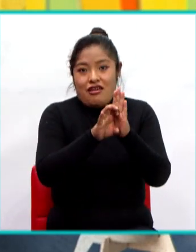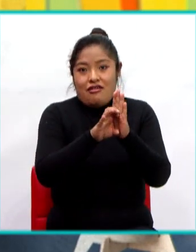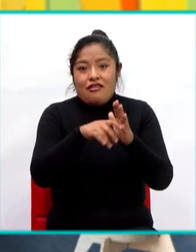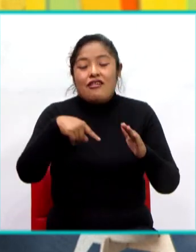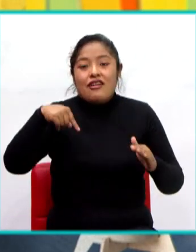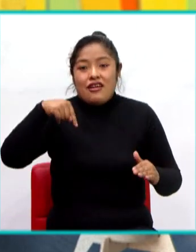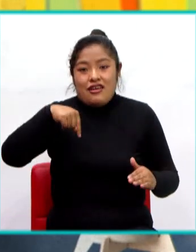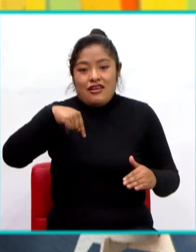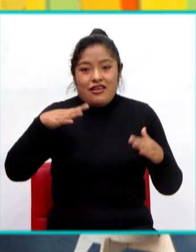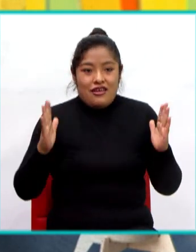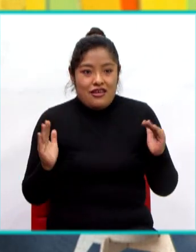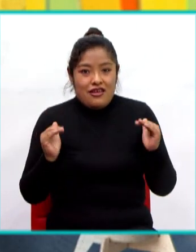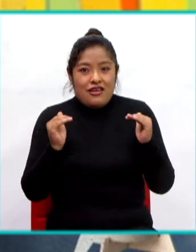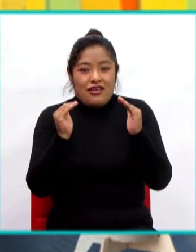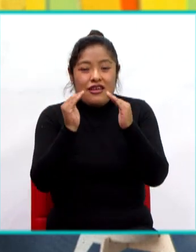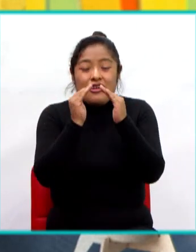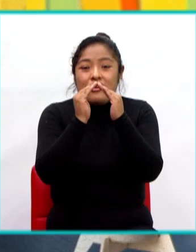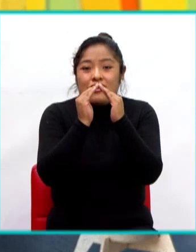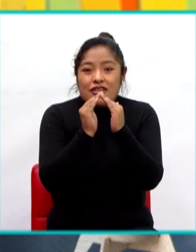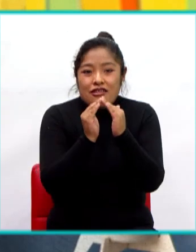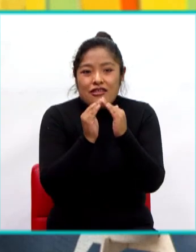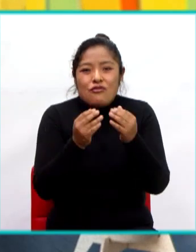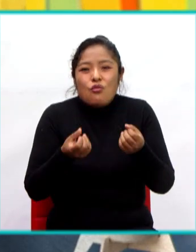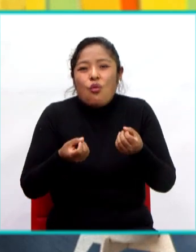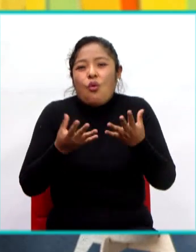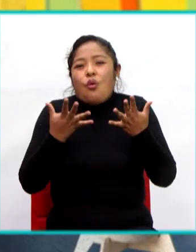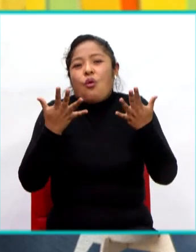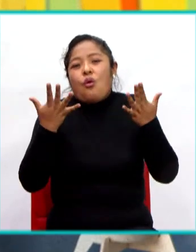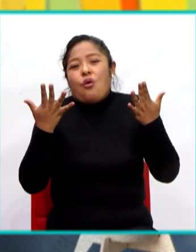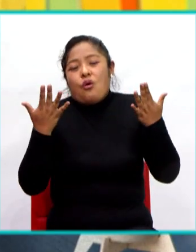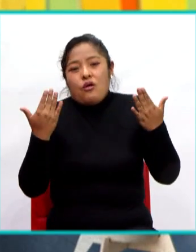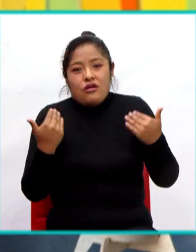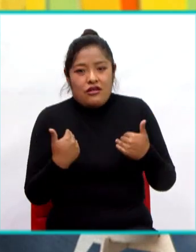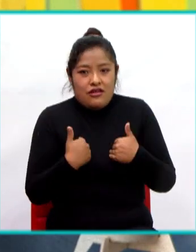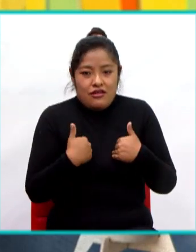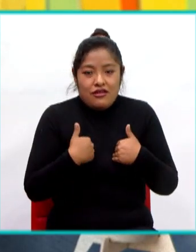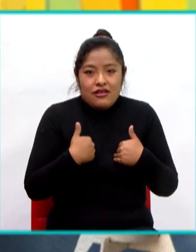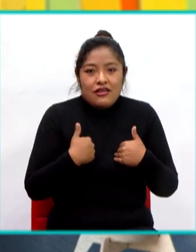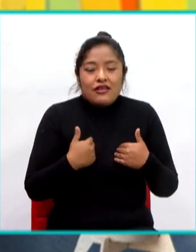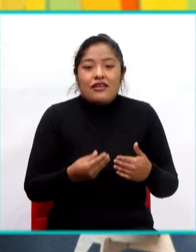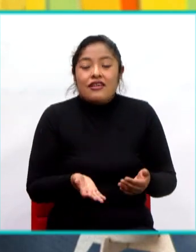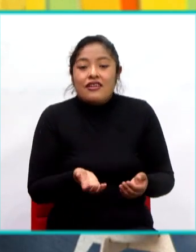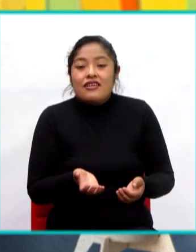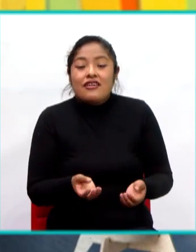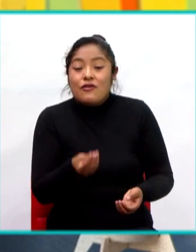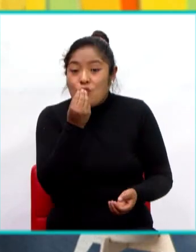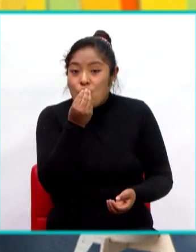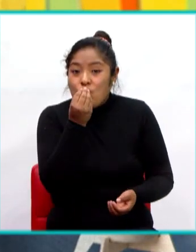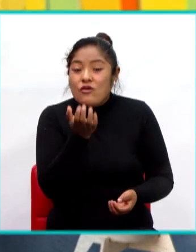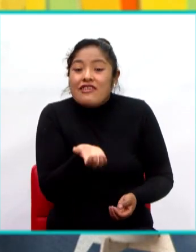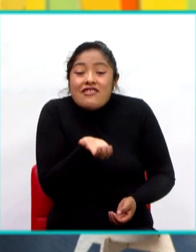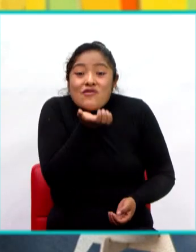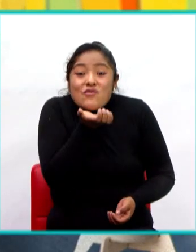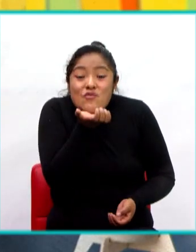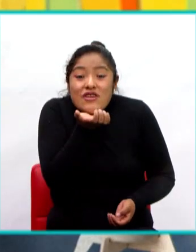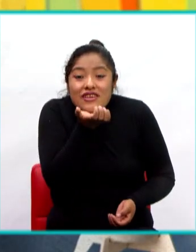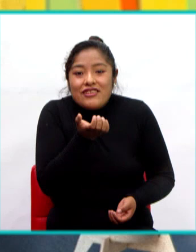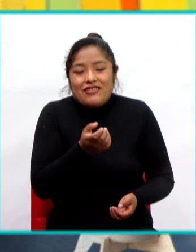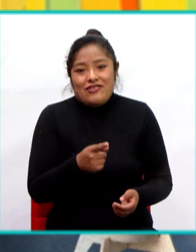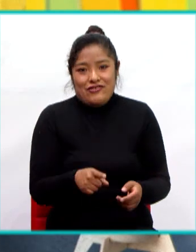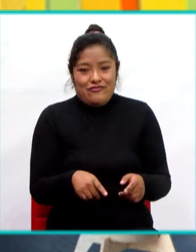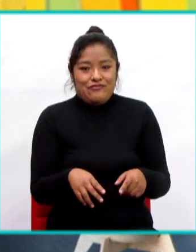existen muchos organismos que son herbívoros y se alimentan de las plantas. ¿Qué más? La fotosíntesis también ayuda